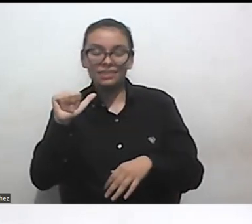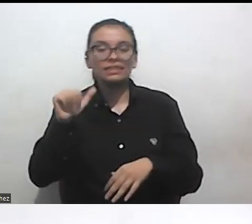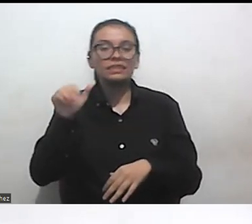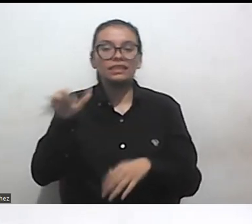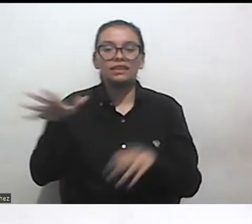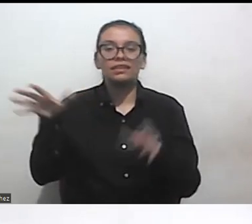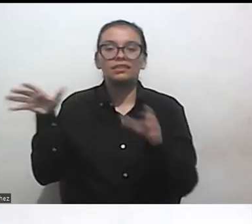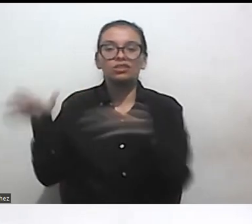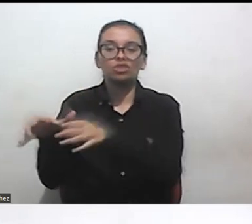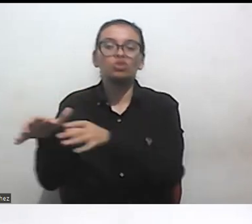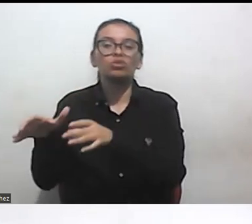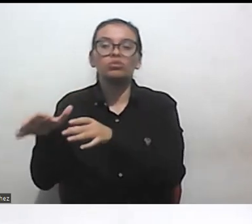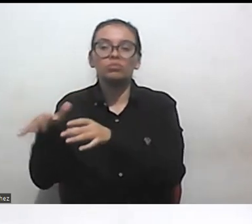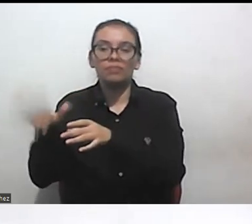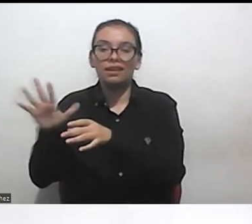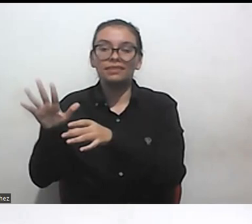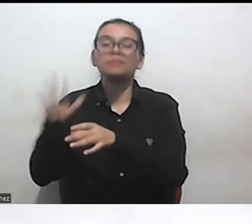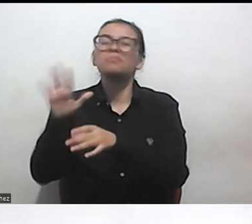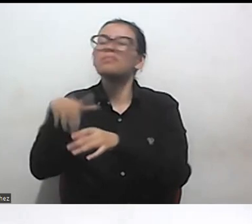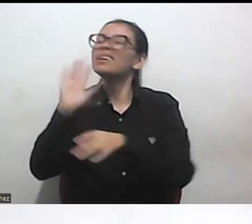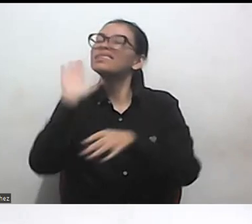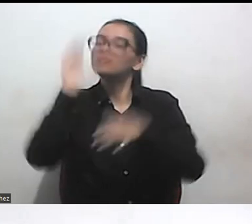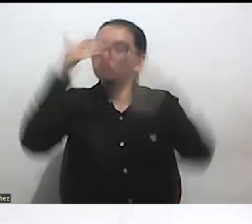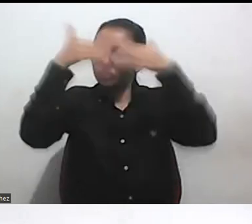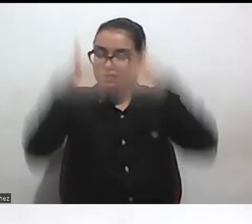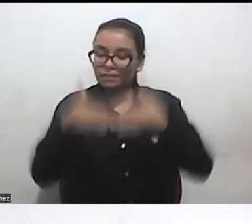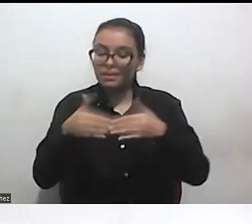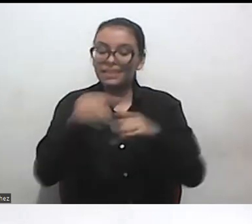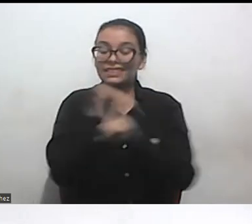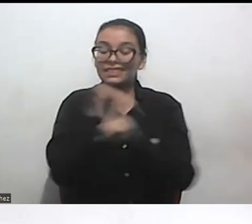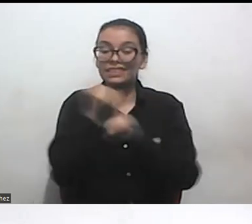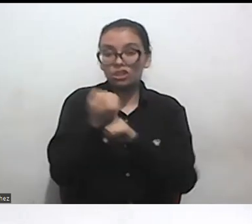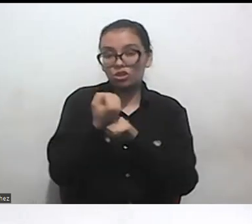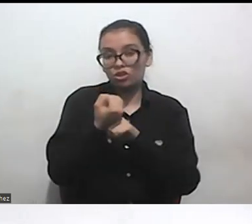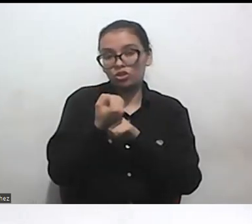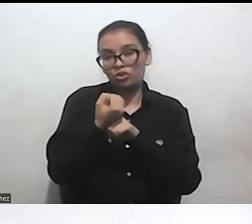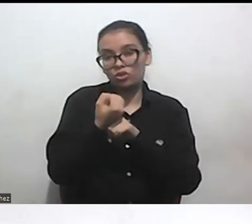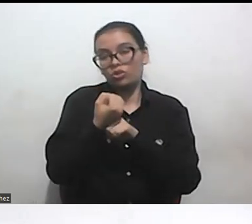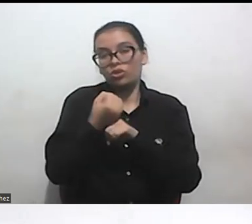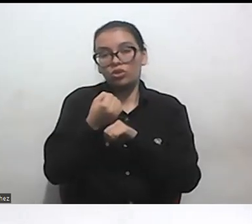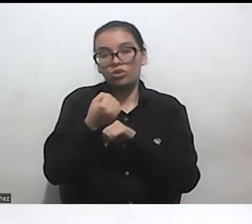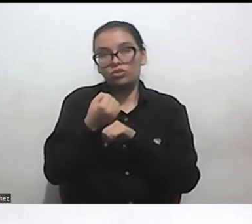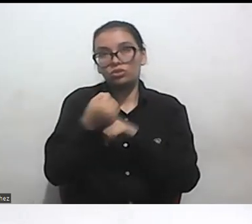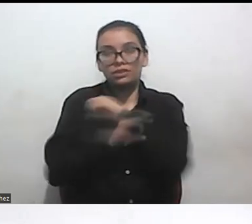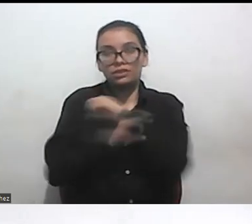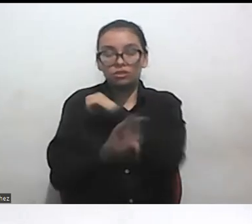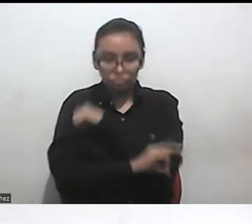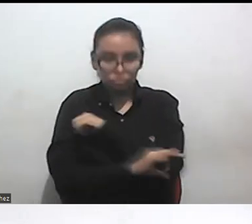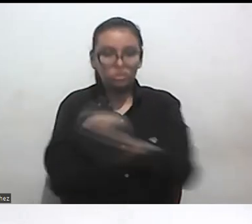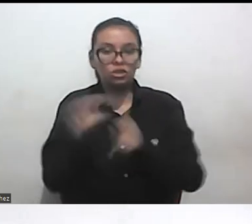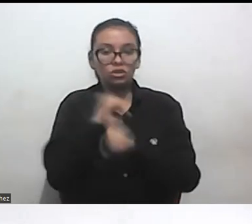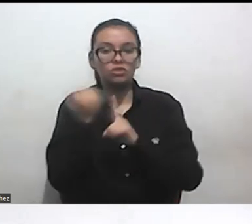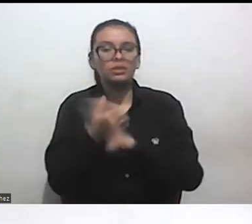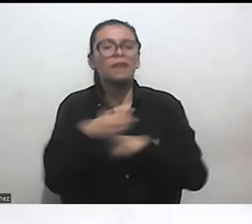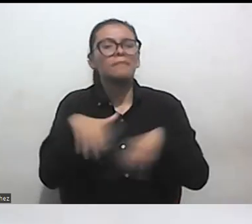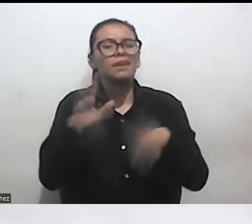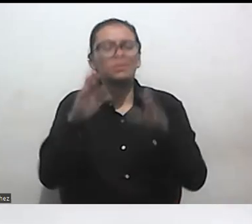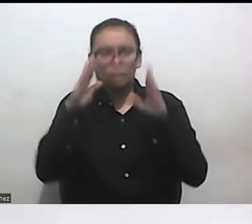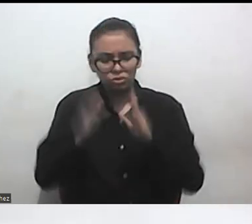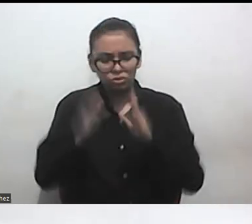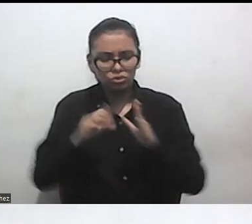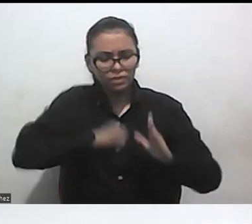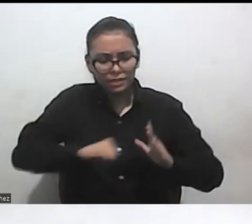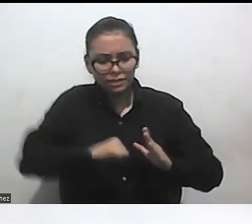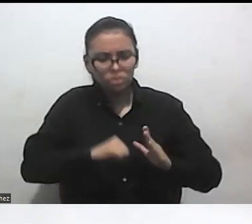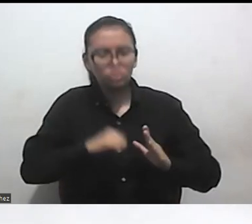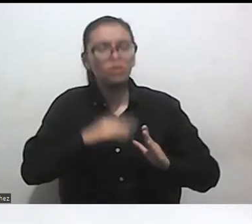mujeres con discapacidad psicosocial para poder ejercer plenamente el derecho del maternaje con apoyos